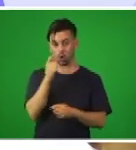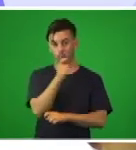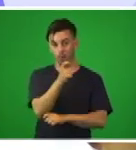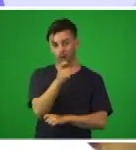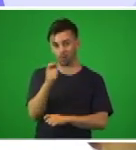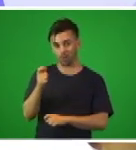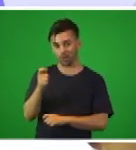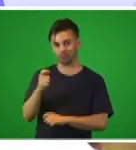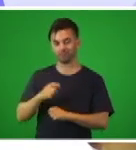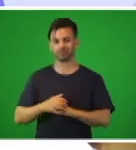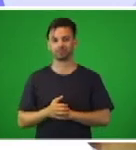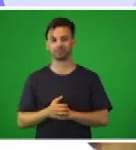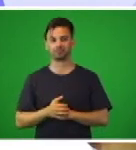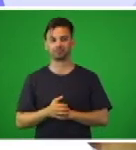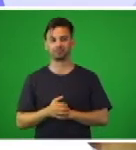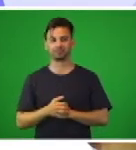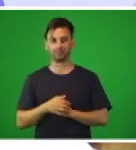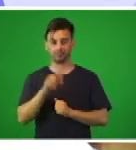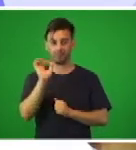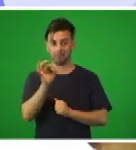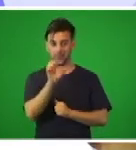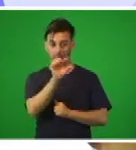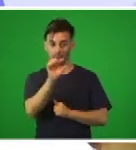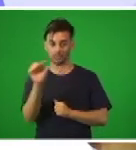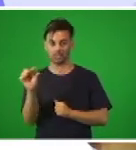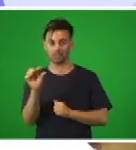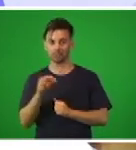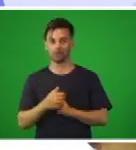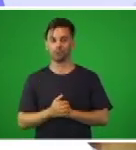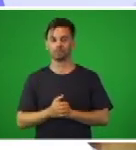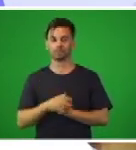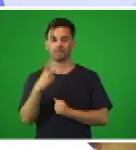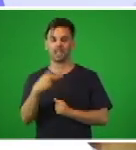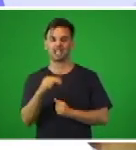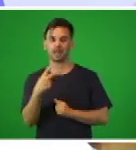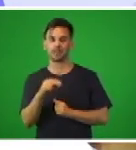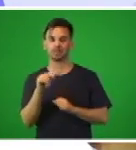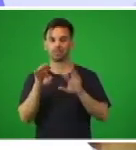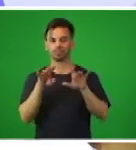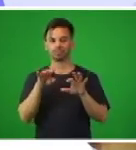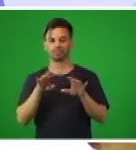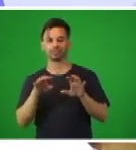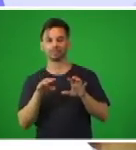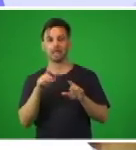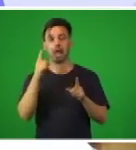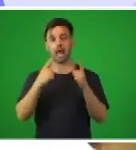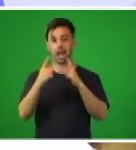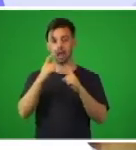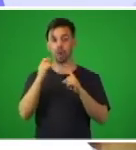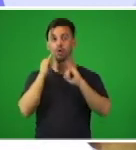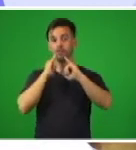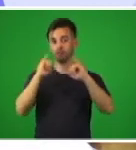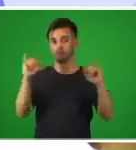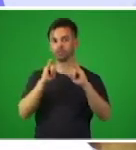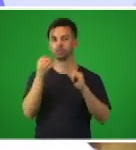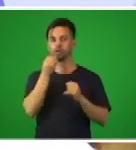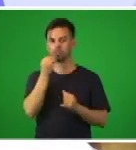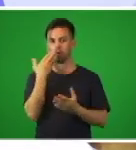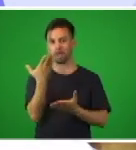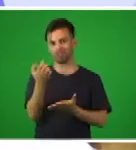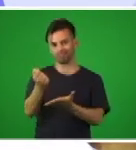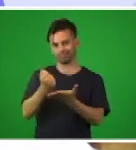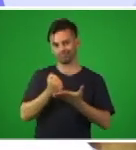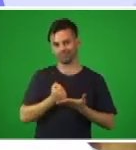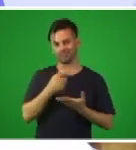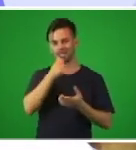que están viendo el cintillo en pantalla, las direcciones de Cuba Educa y el repasador virtual, que aparecen informaciones y que también